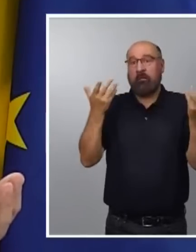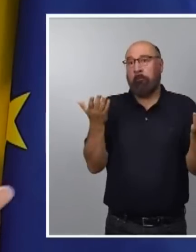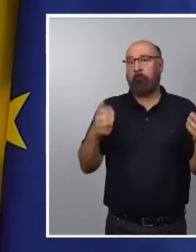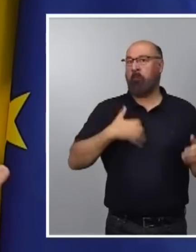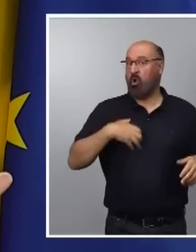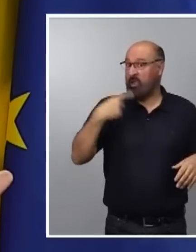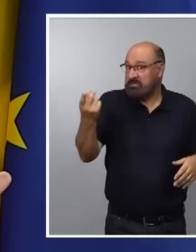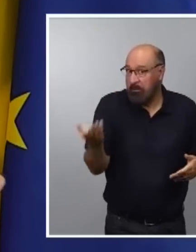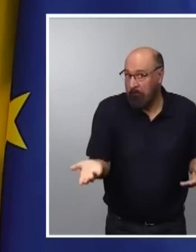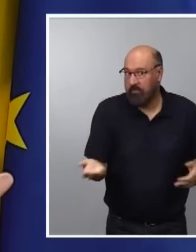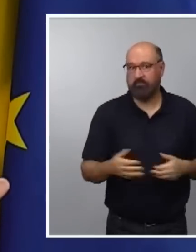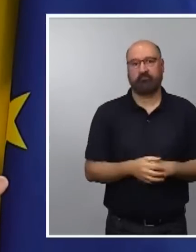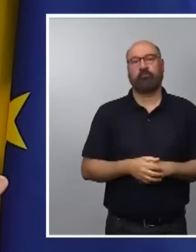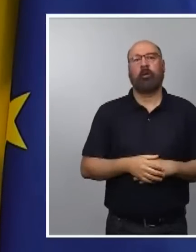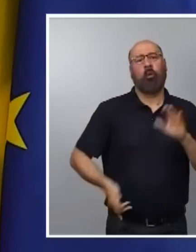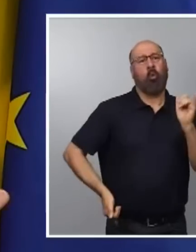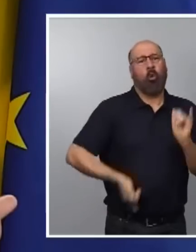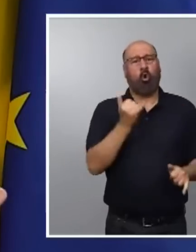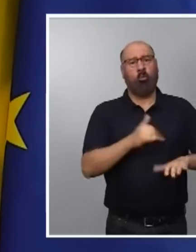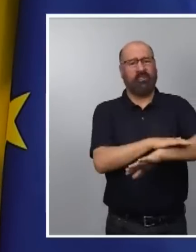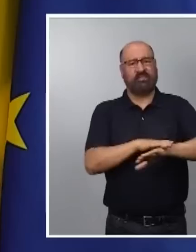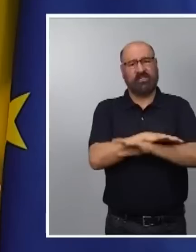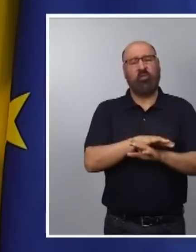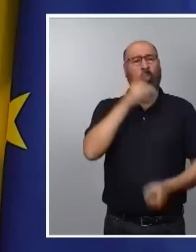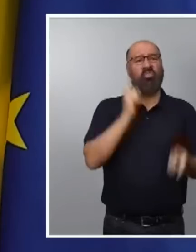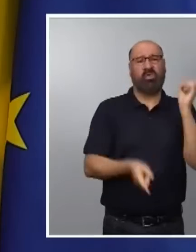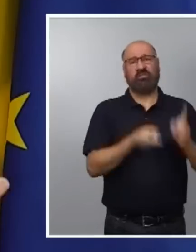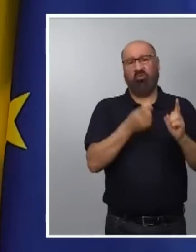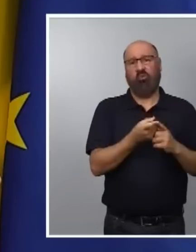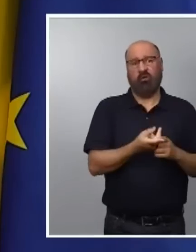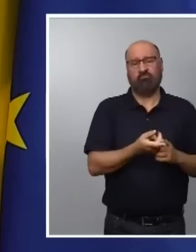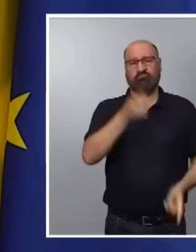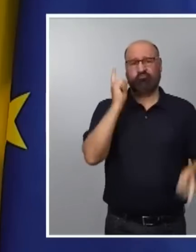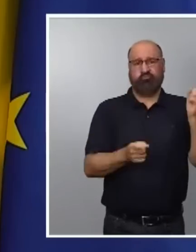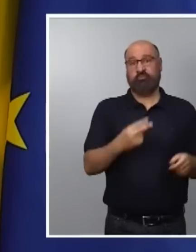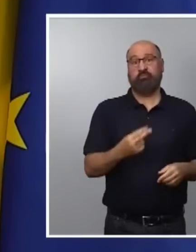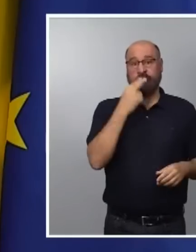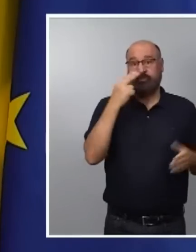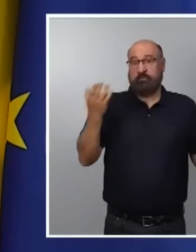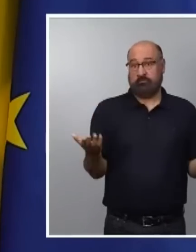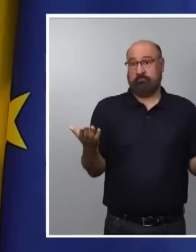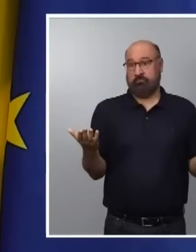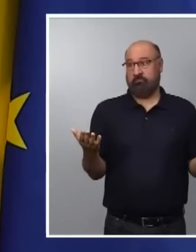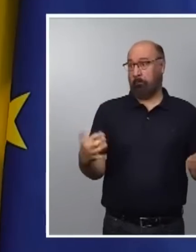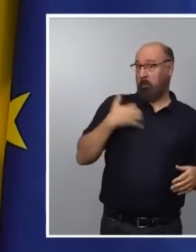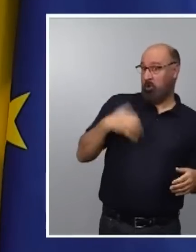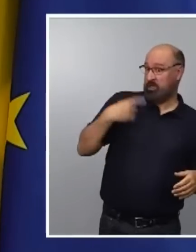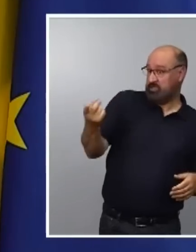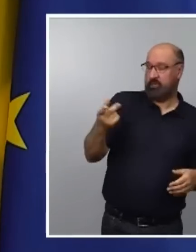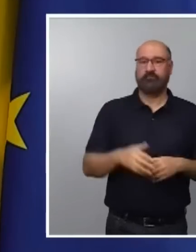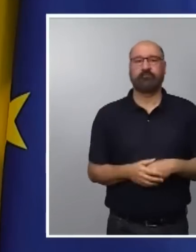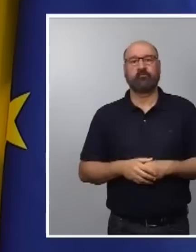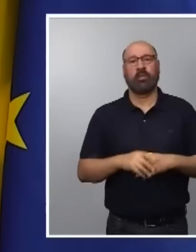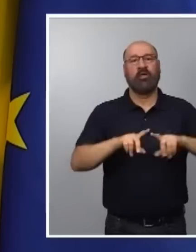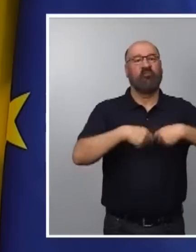que se declare ilegal un golpe de Estado y una dictadura? ¿Le puede molestar a un demócrata que las familias puedan recuperar